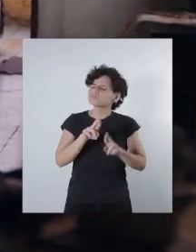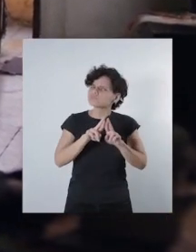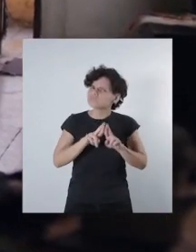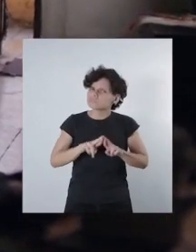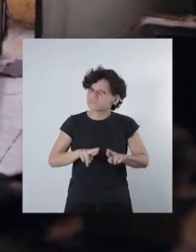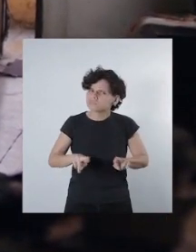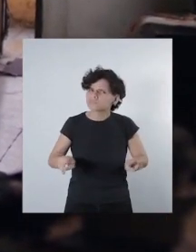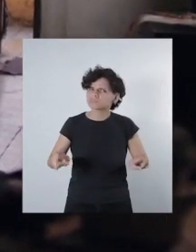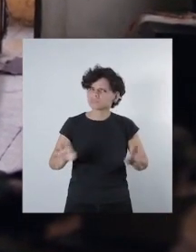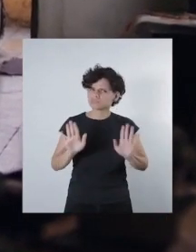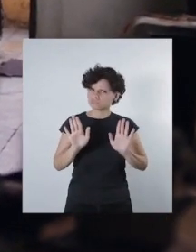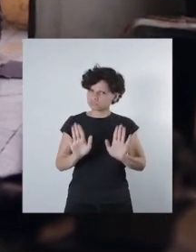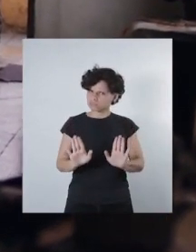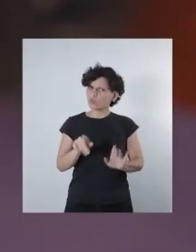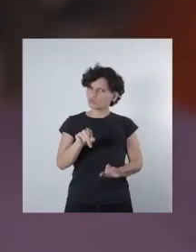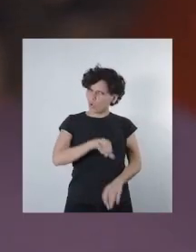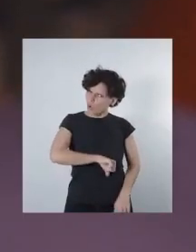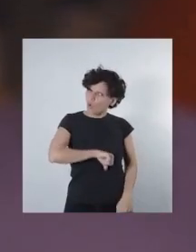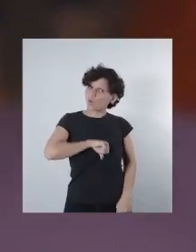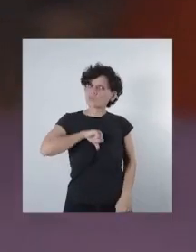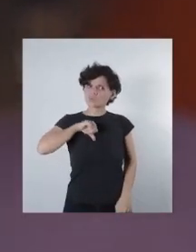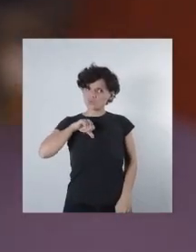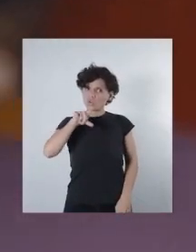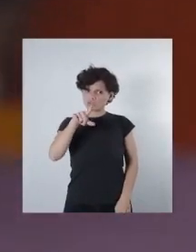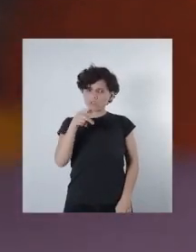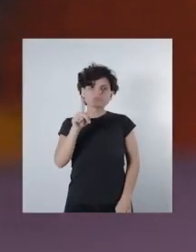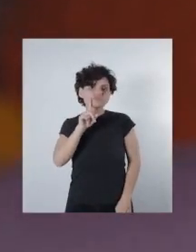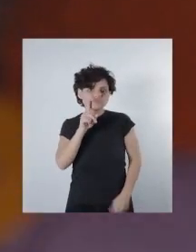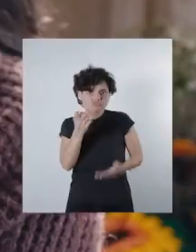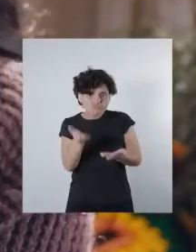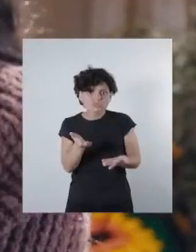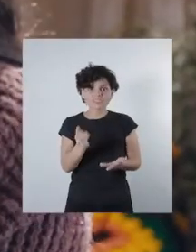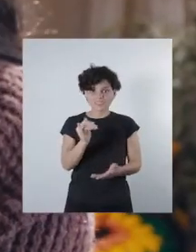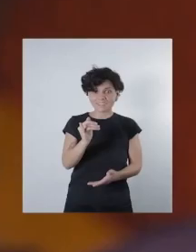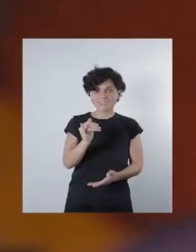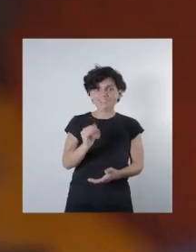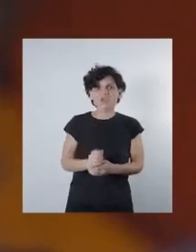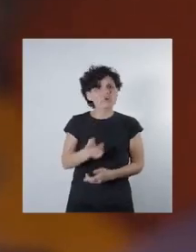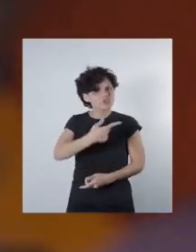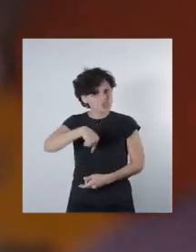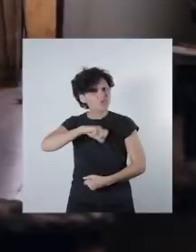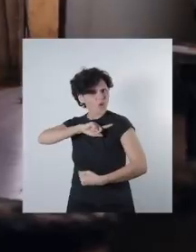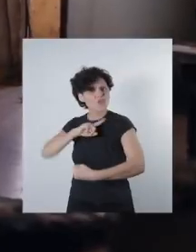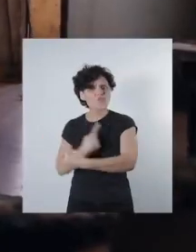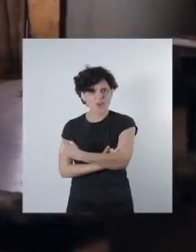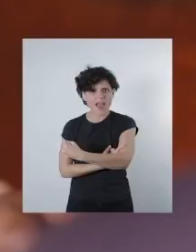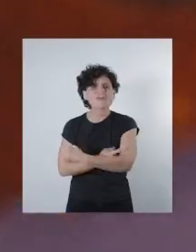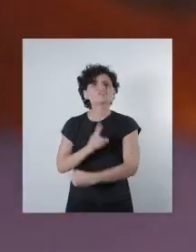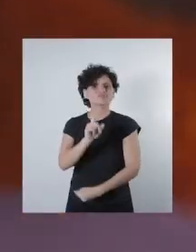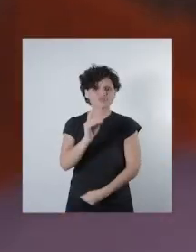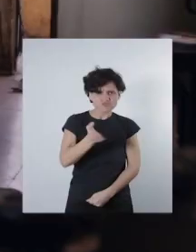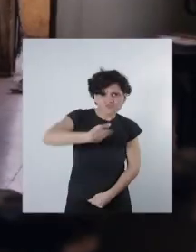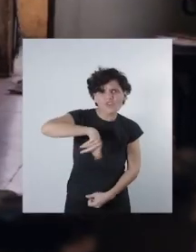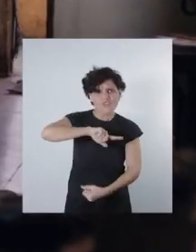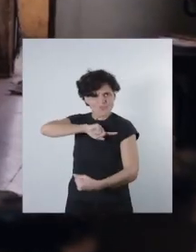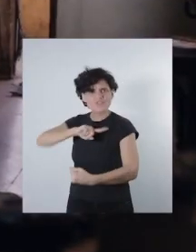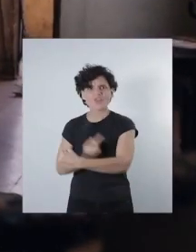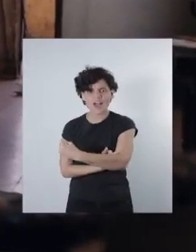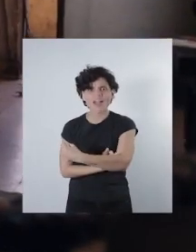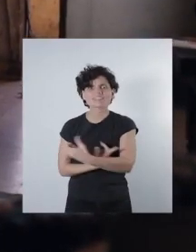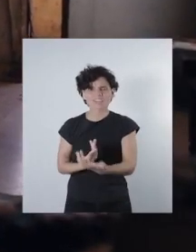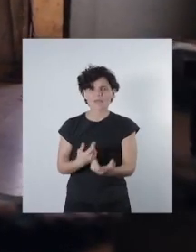muy, muy orgullosa de quién eres. ¿Sí? Sí. Somos Nehuen. Somos Nehuen.